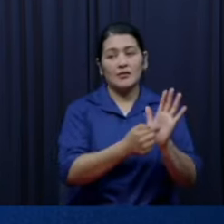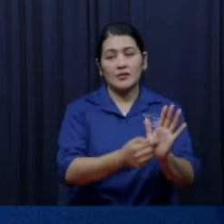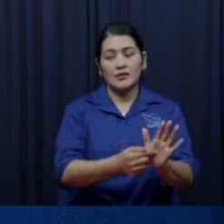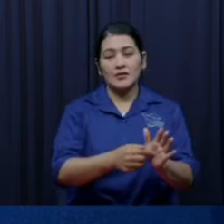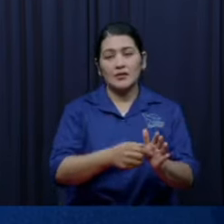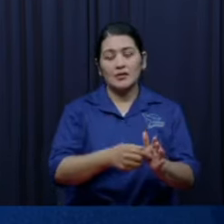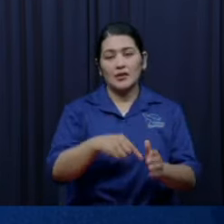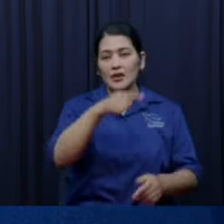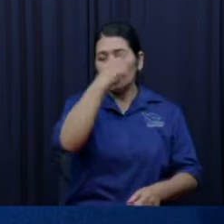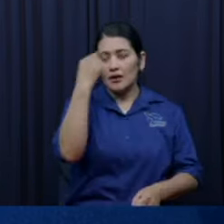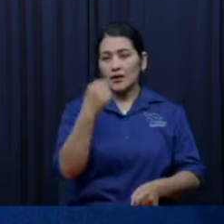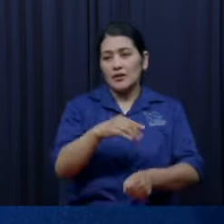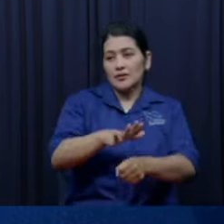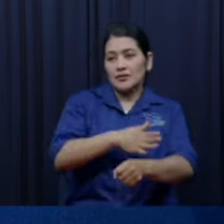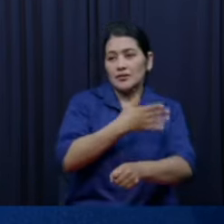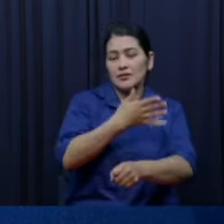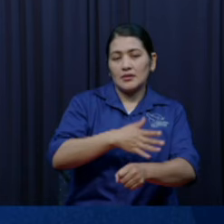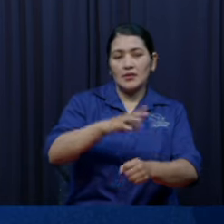personas y también